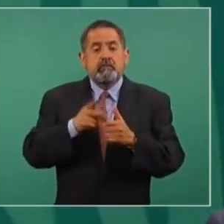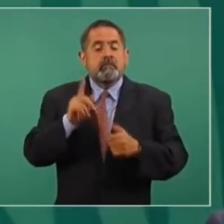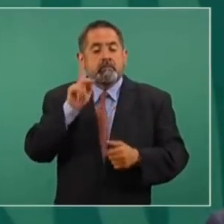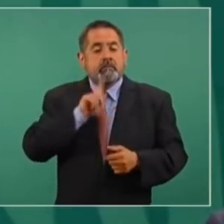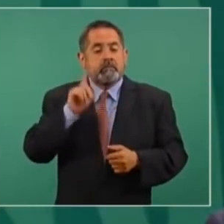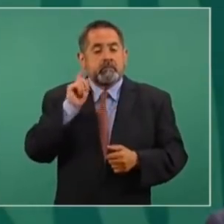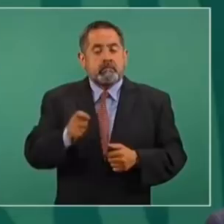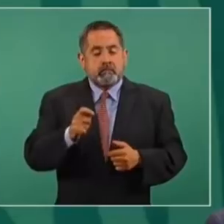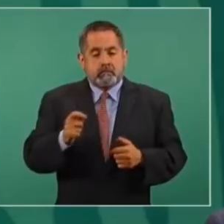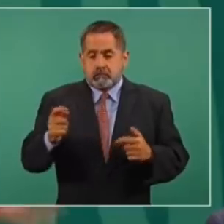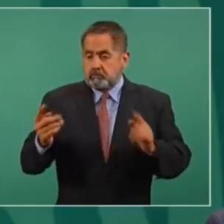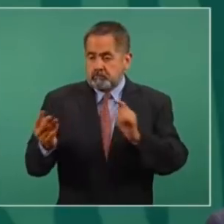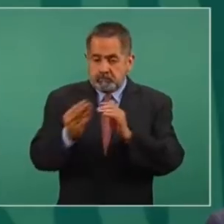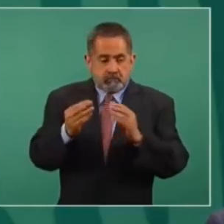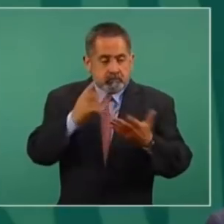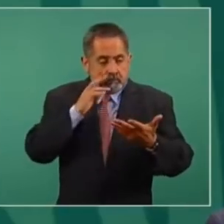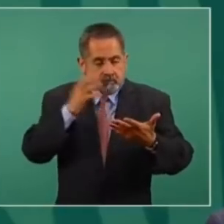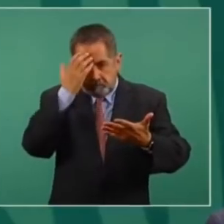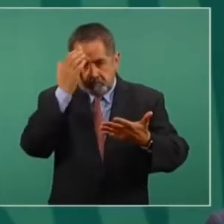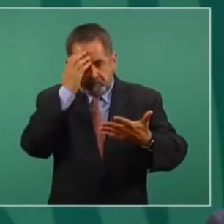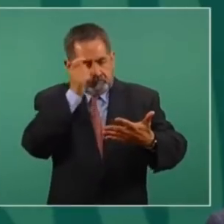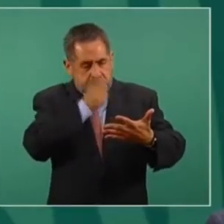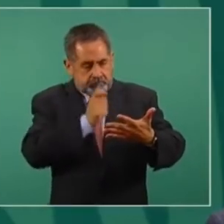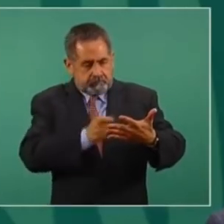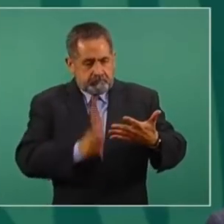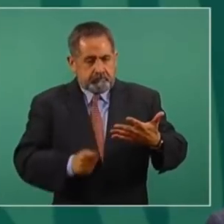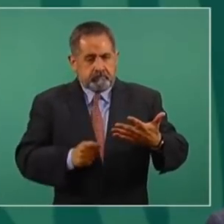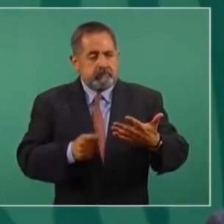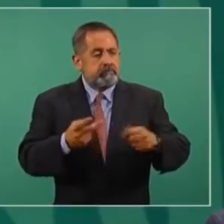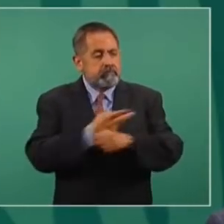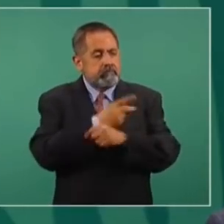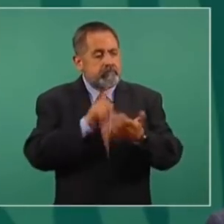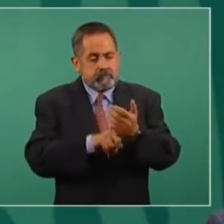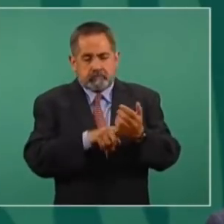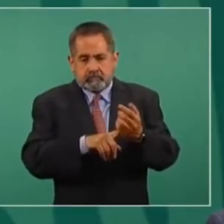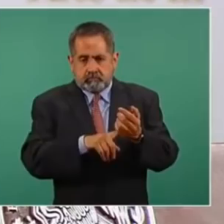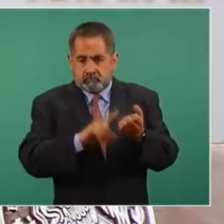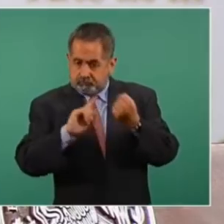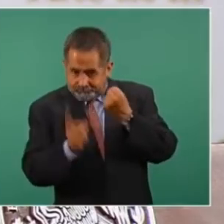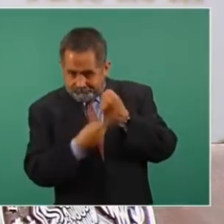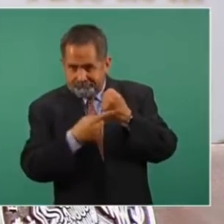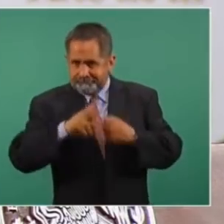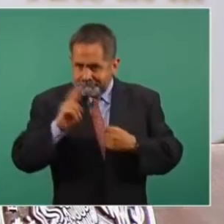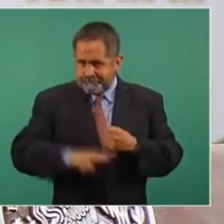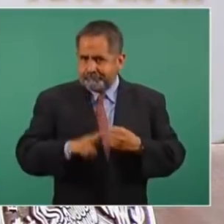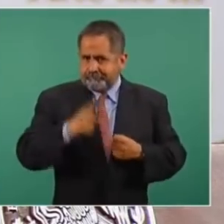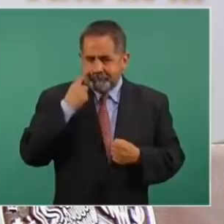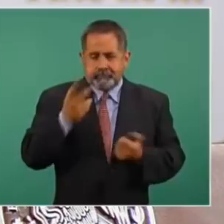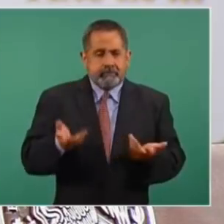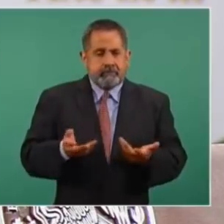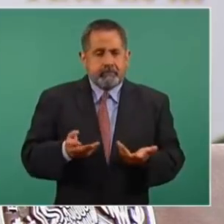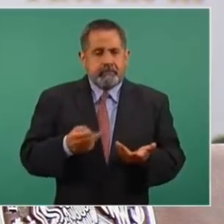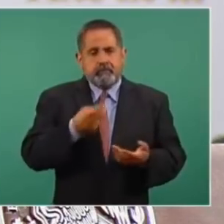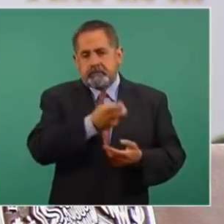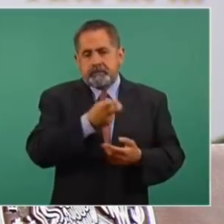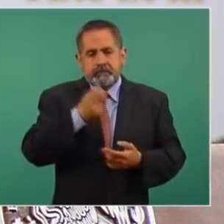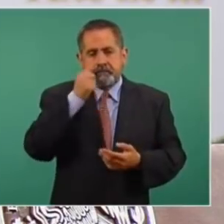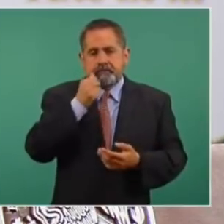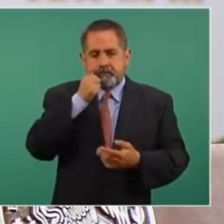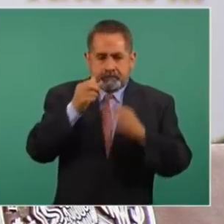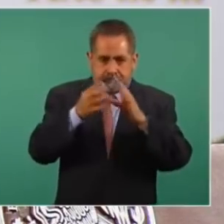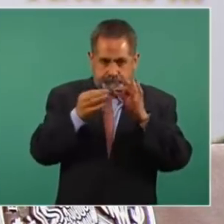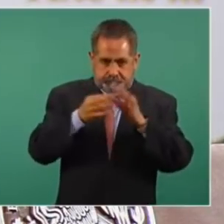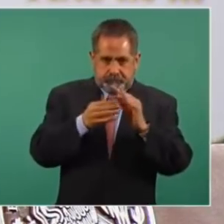tiene que conocer la situación real, porque siempre en estos casos